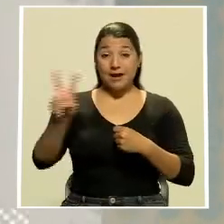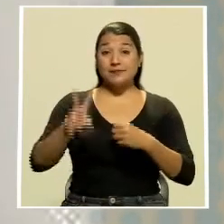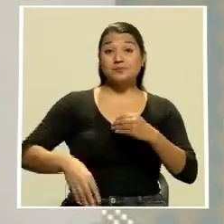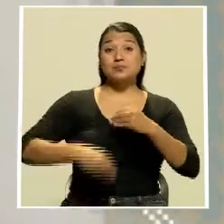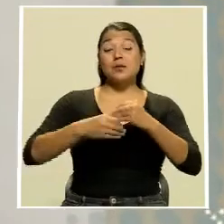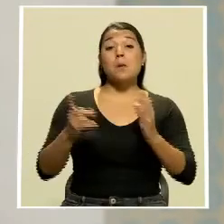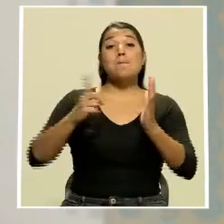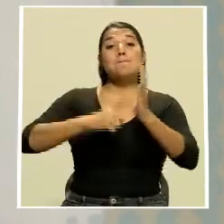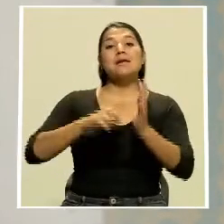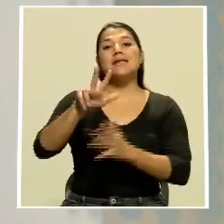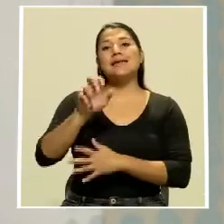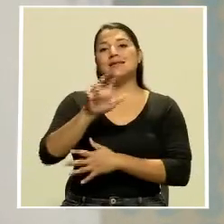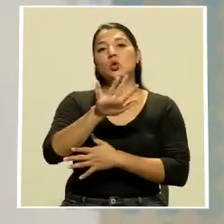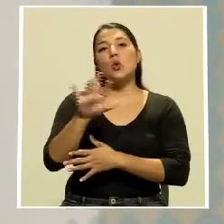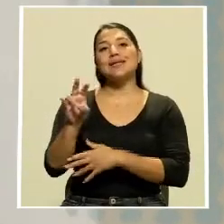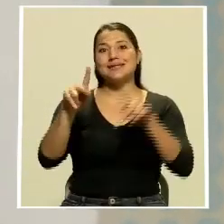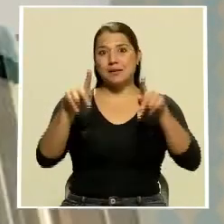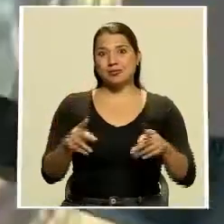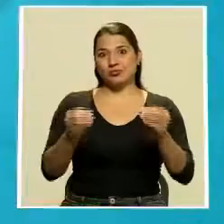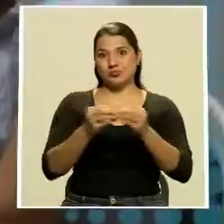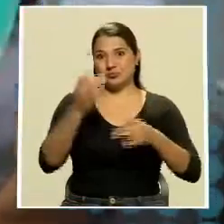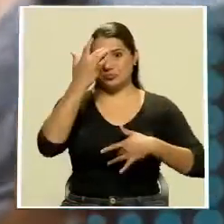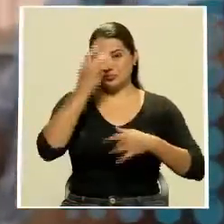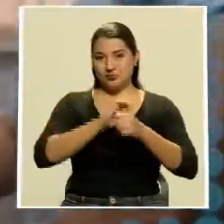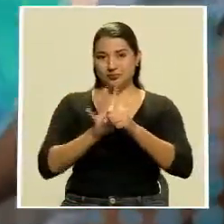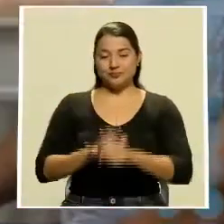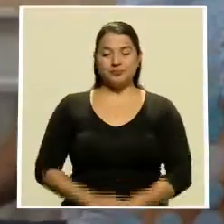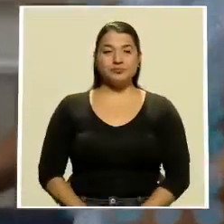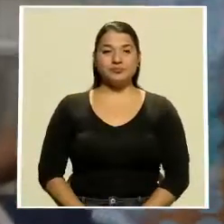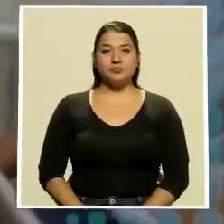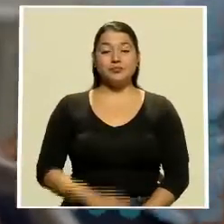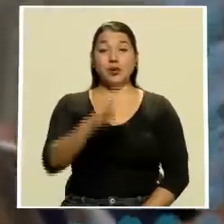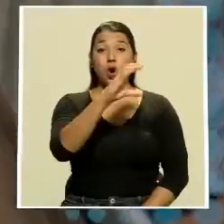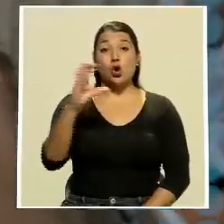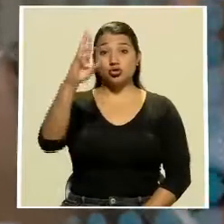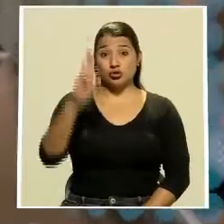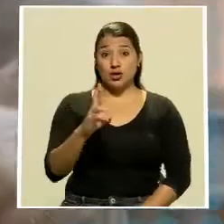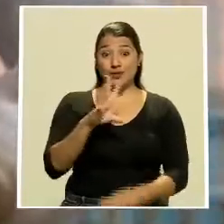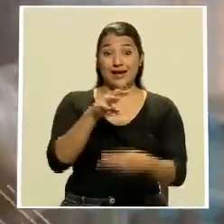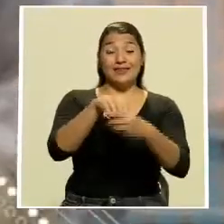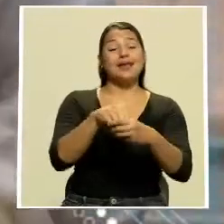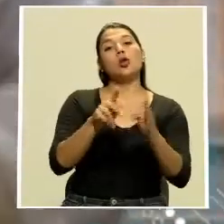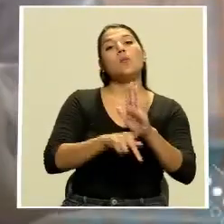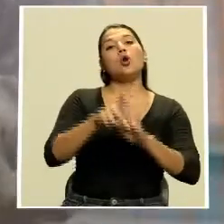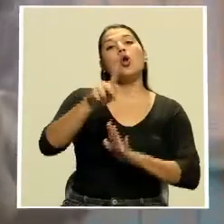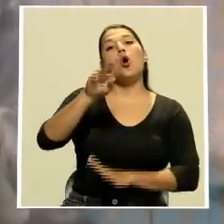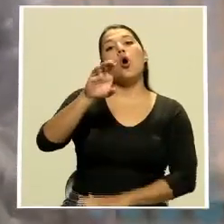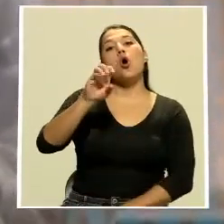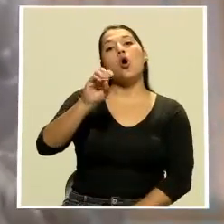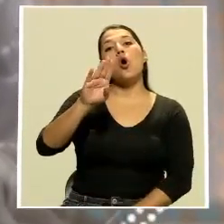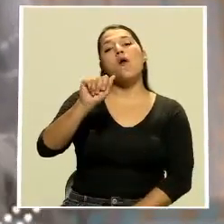1.357 casos nuevos. Costa Rica se unió al programa COVAX Facility para